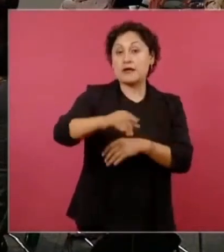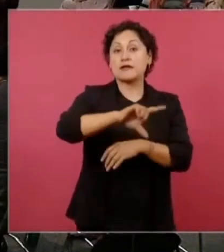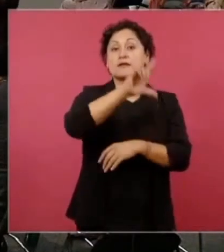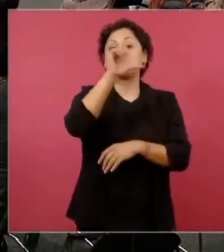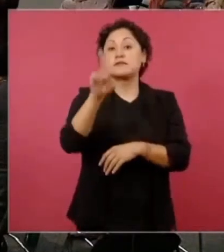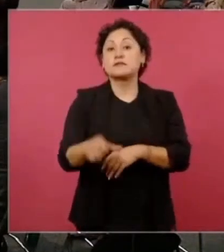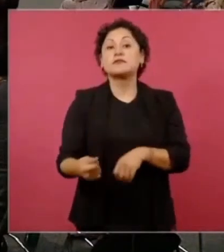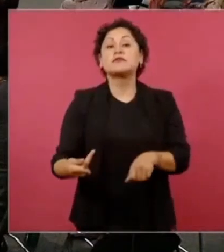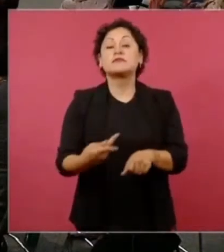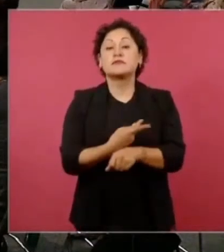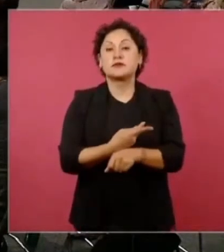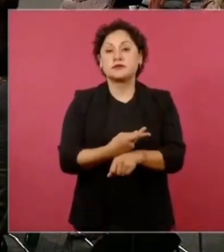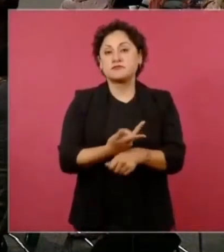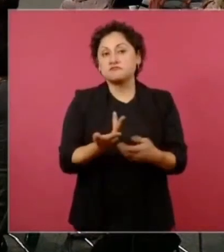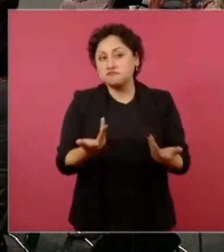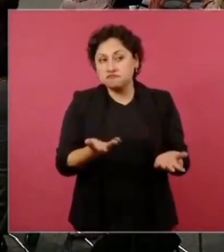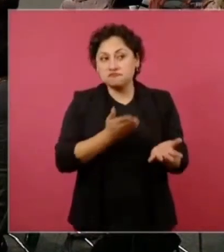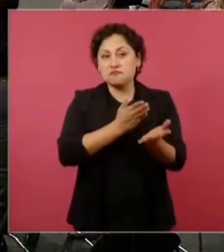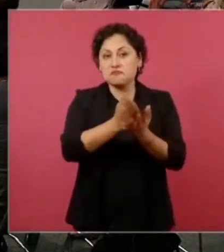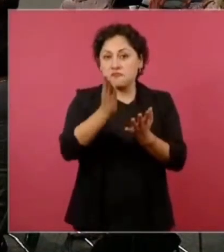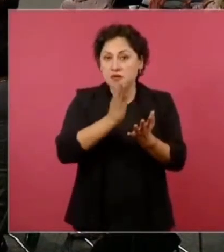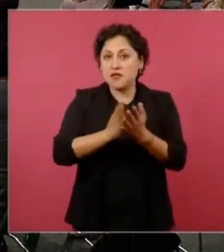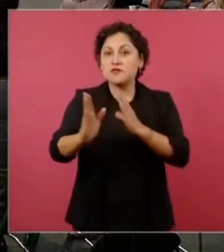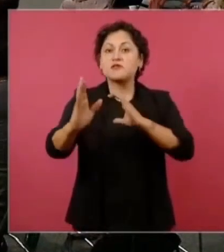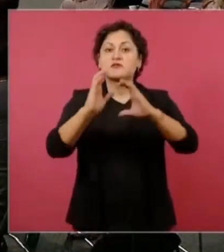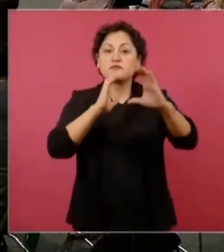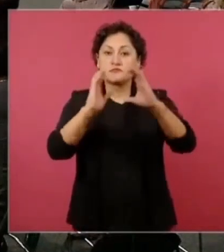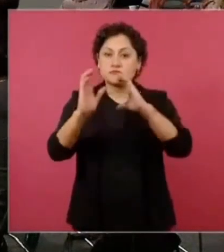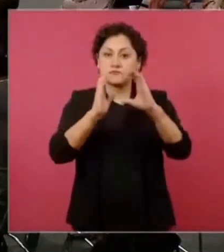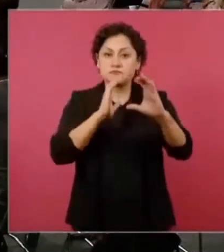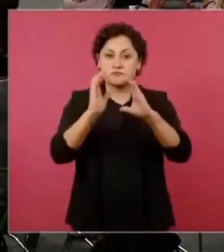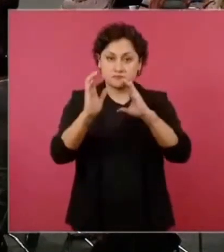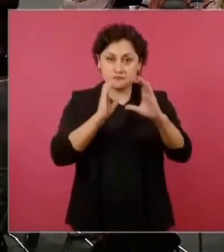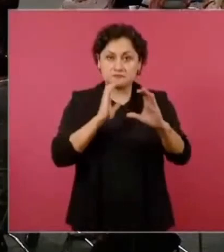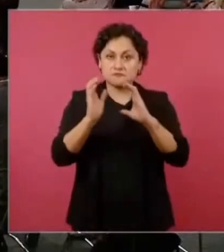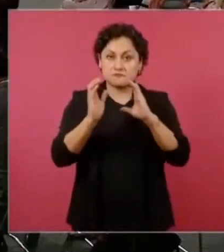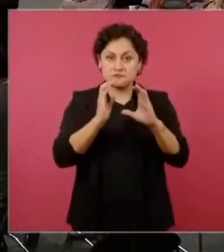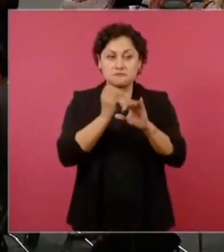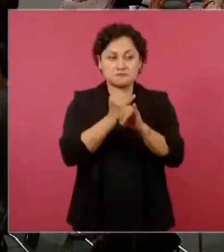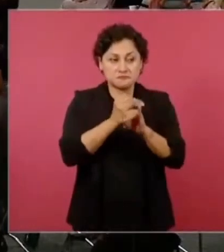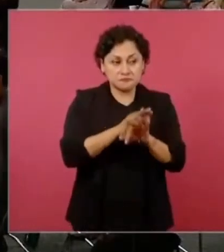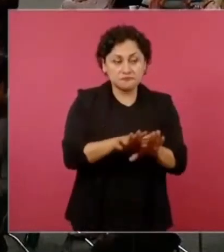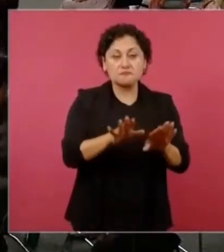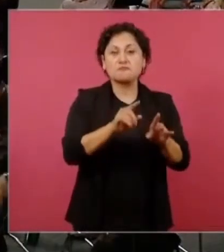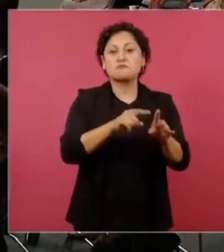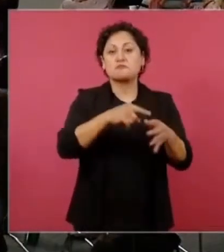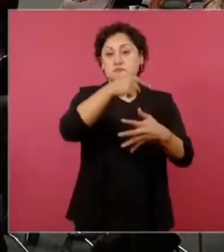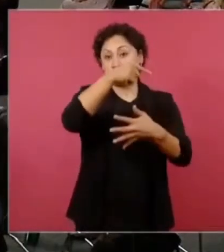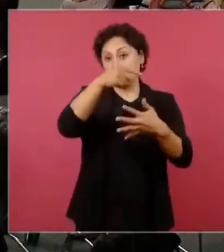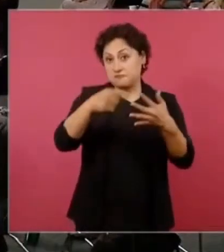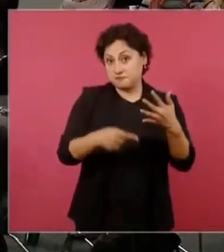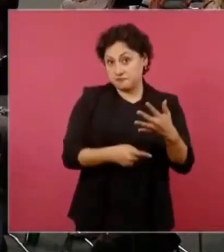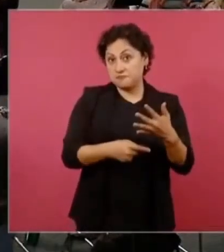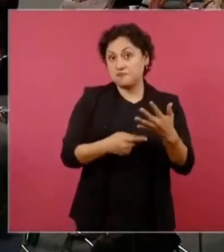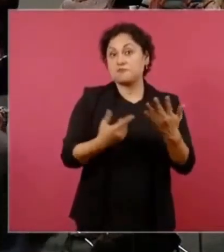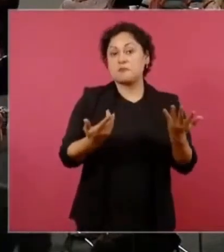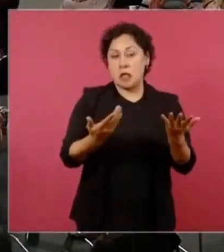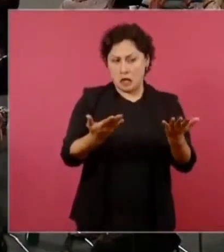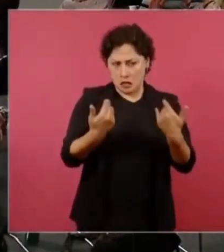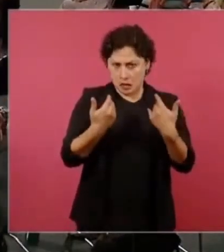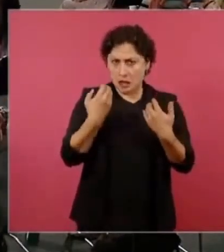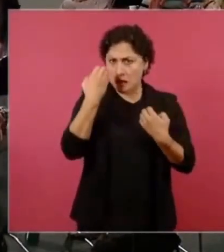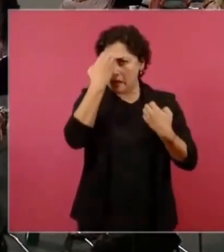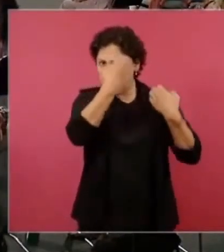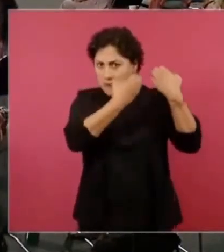los medios de información hagan un análisis